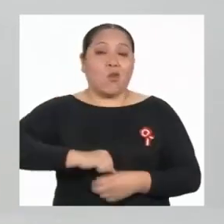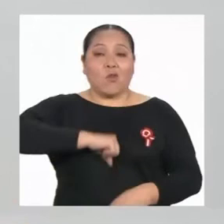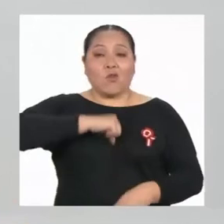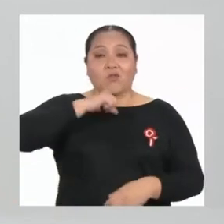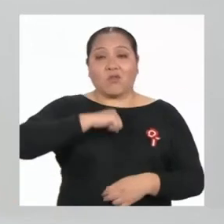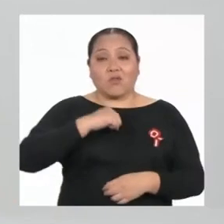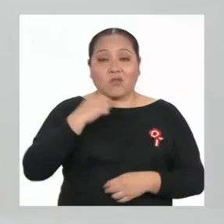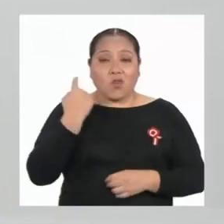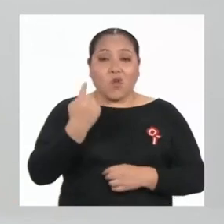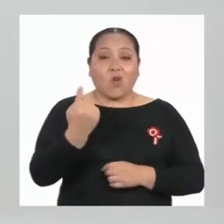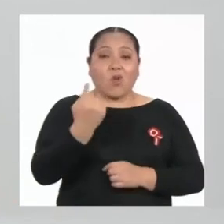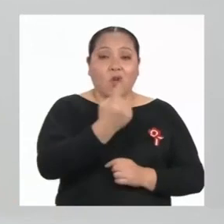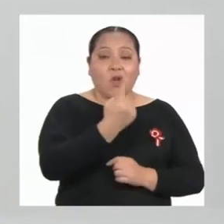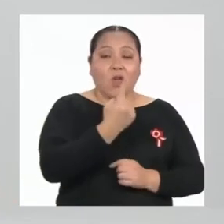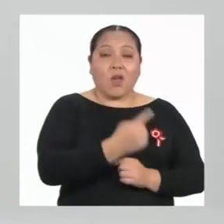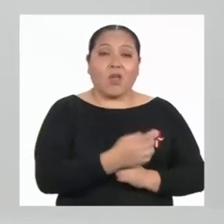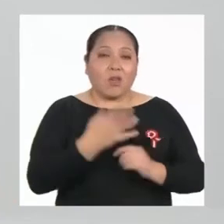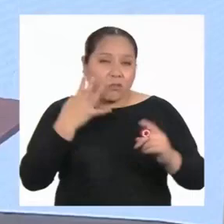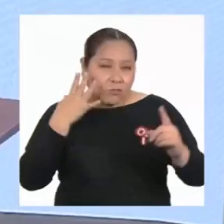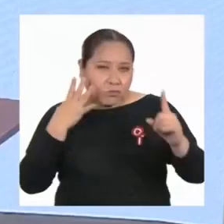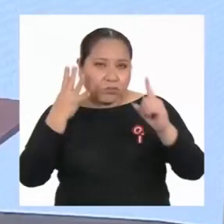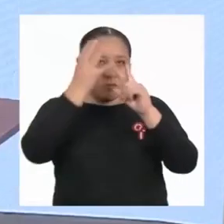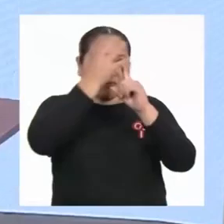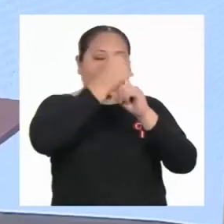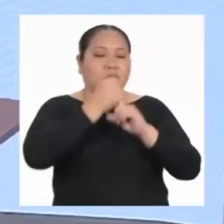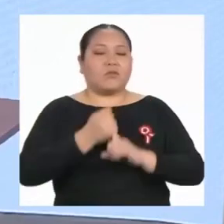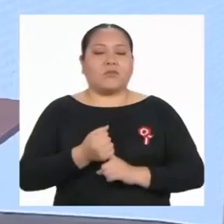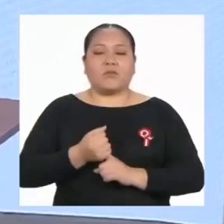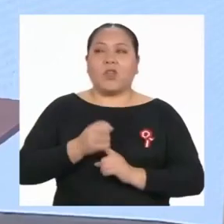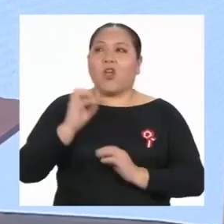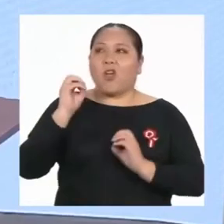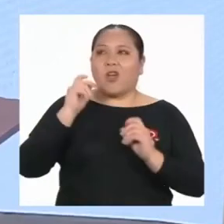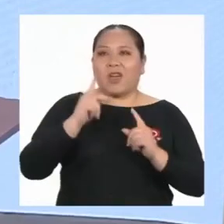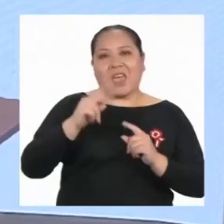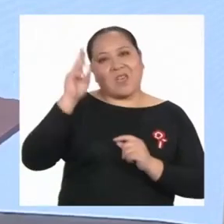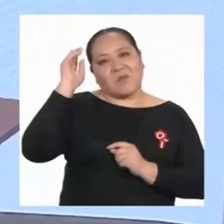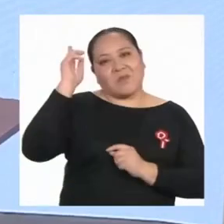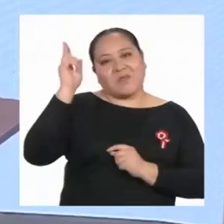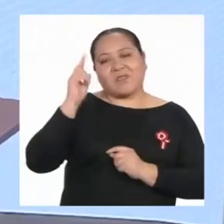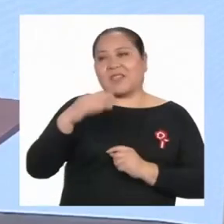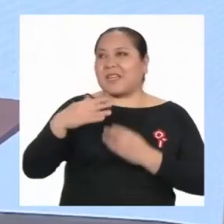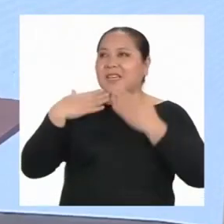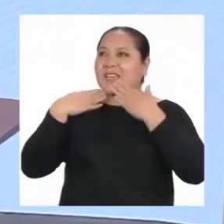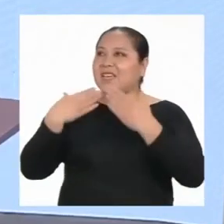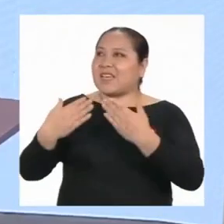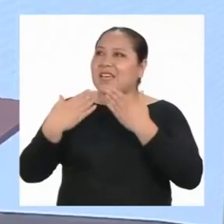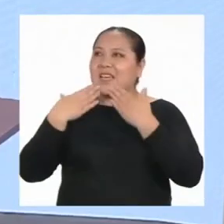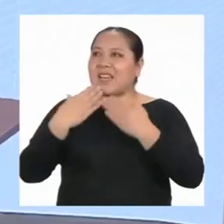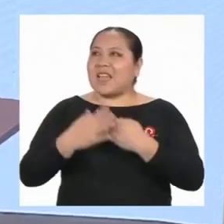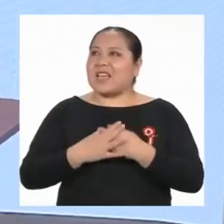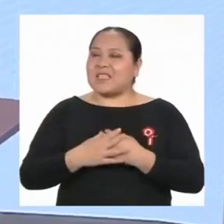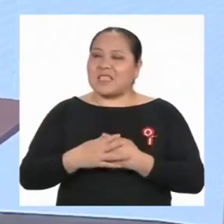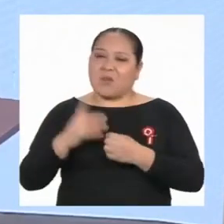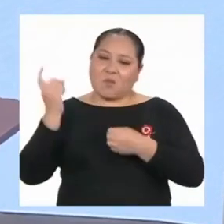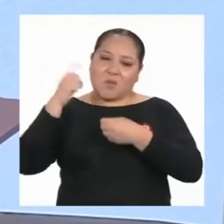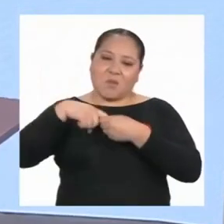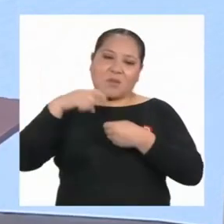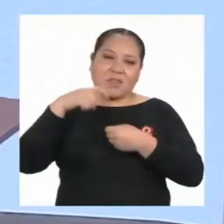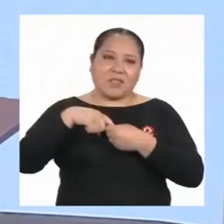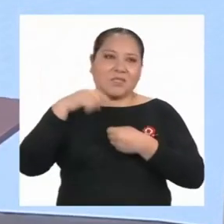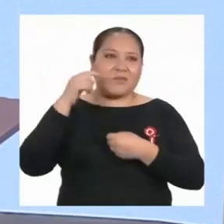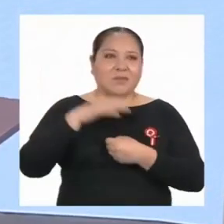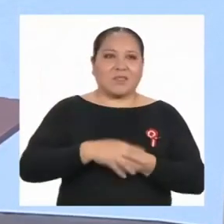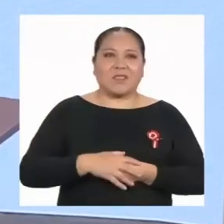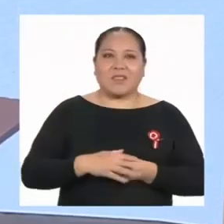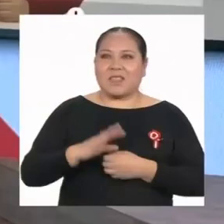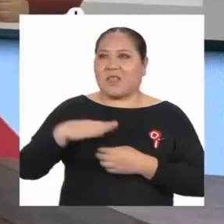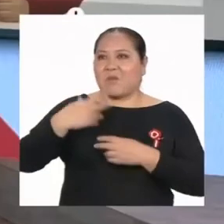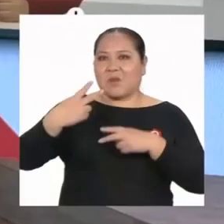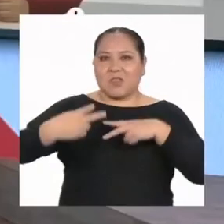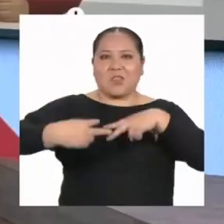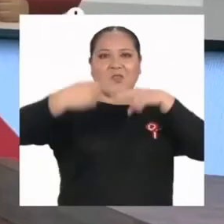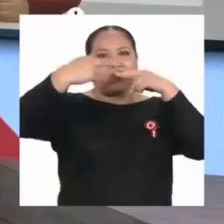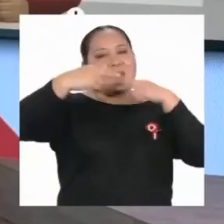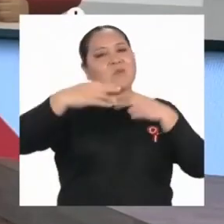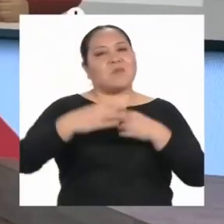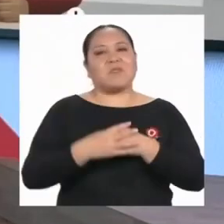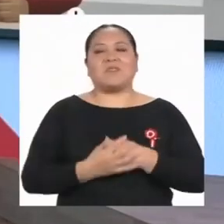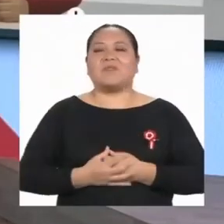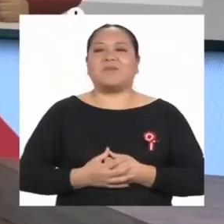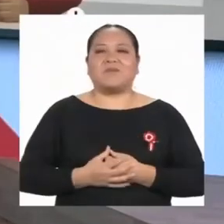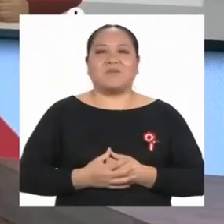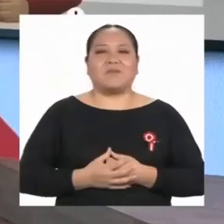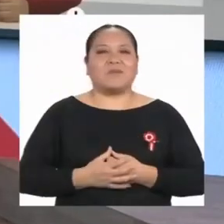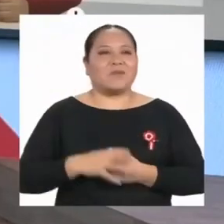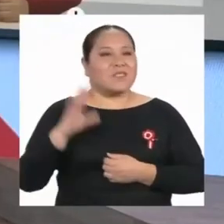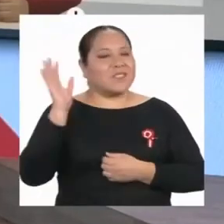con cada uno de nuestros logros. Bueno, profesora, muchas gracias por su participación y nos vemos pronto.